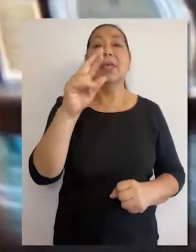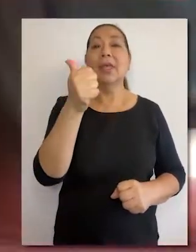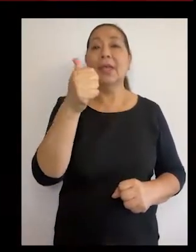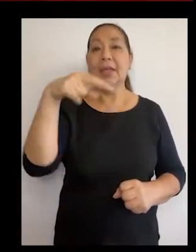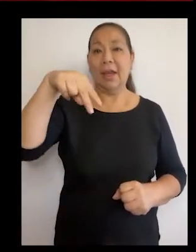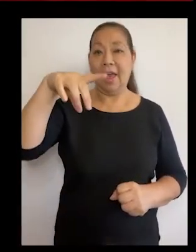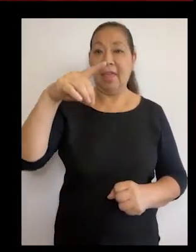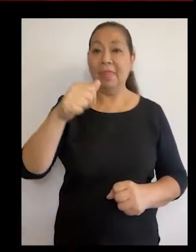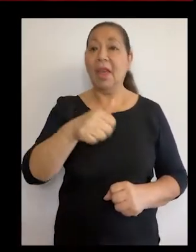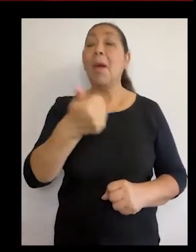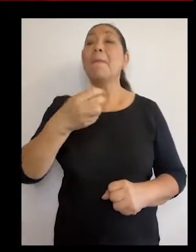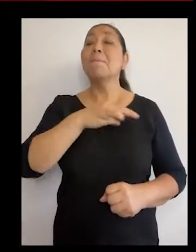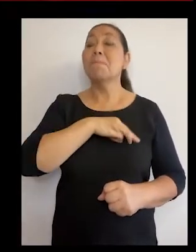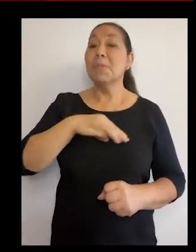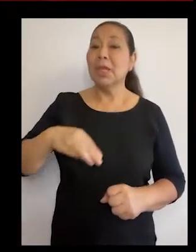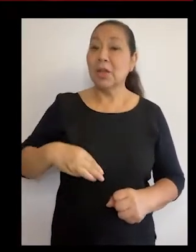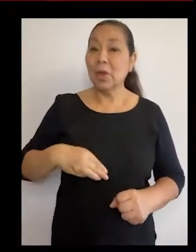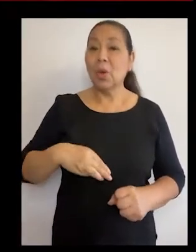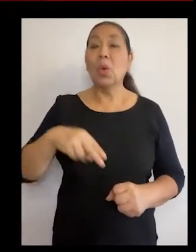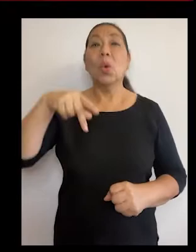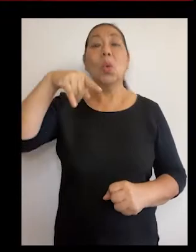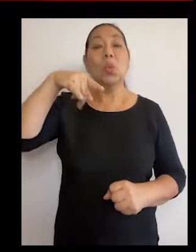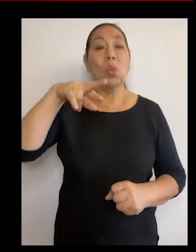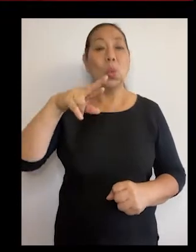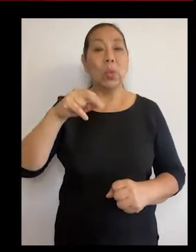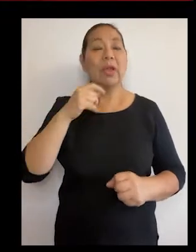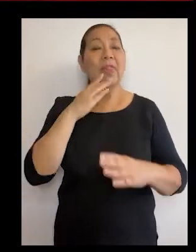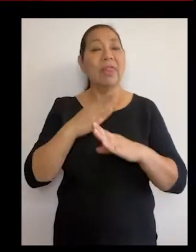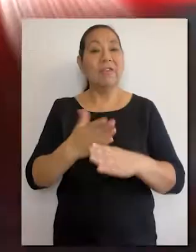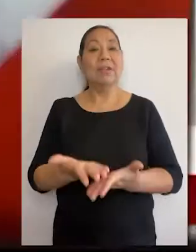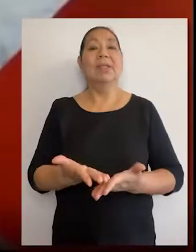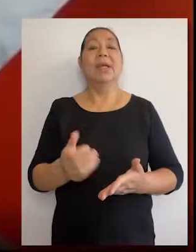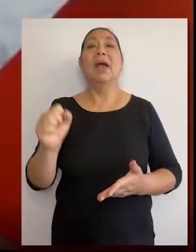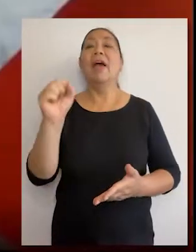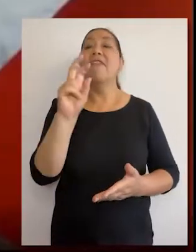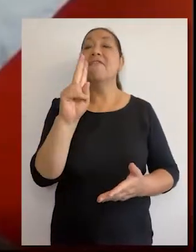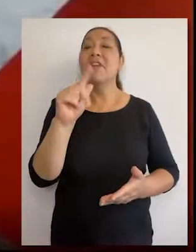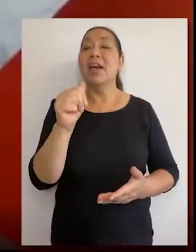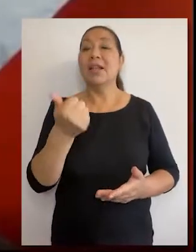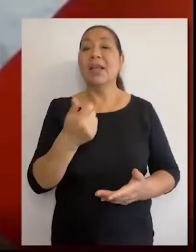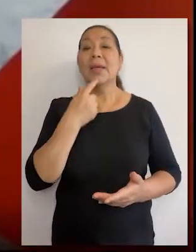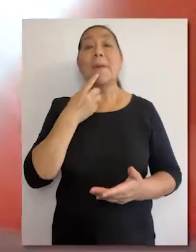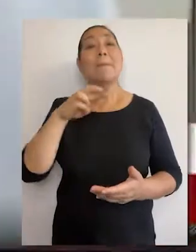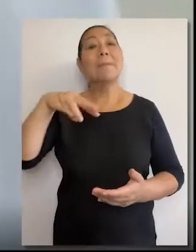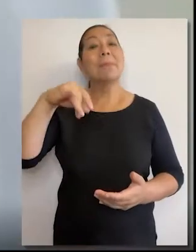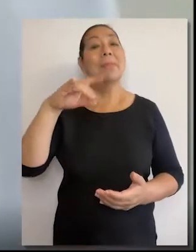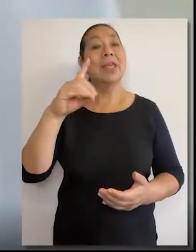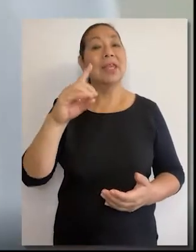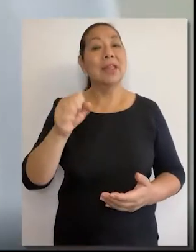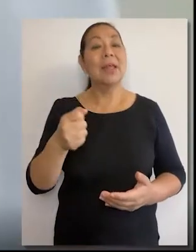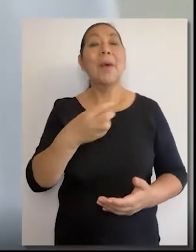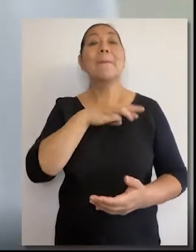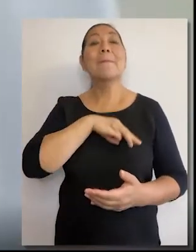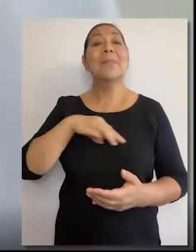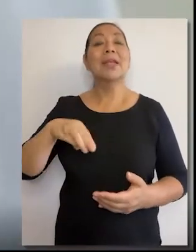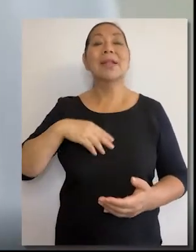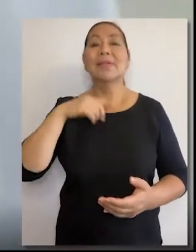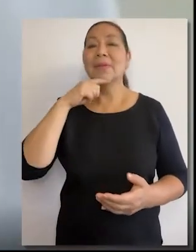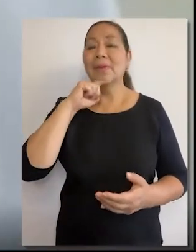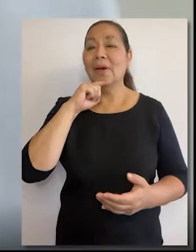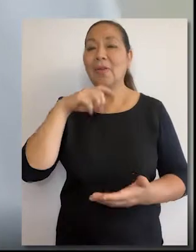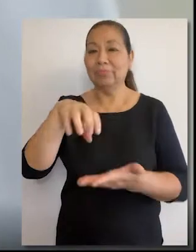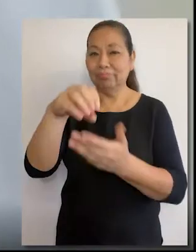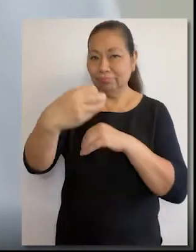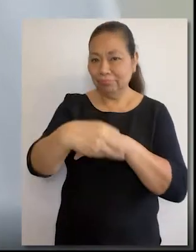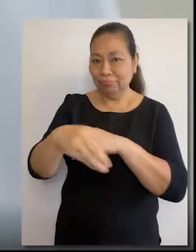Canales. Se sumaron las ministras Nuri Sparch, de Defensa, Silvana Vargas, Midis y Silvia Loli, del Ministerio de